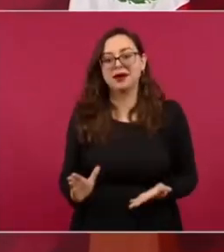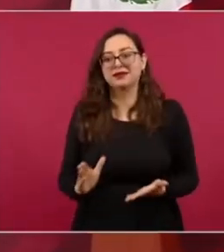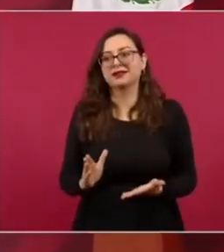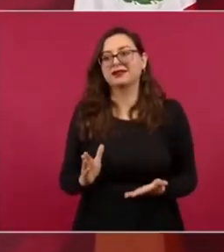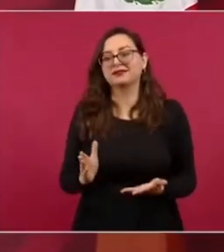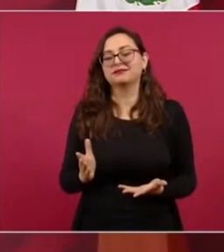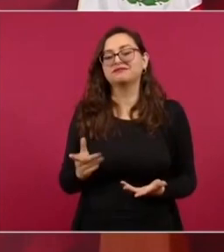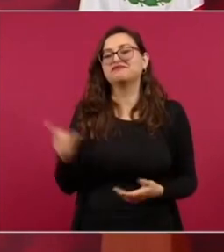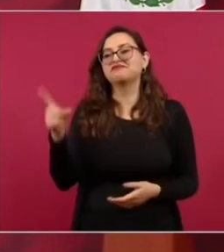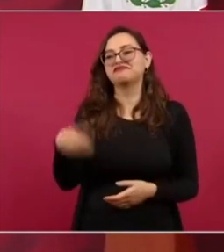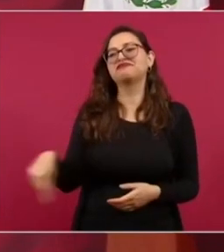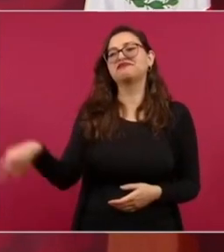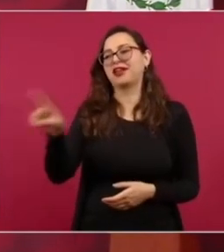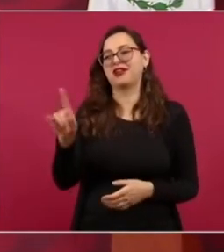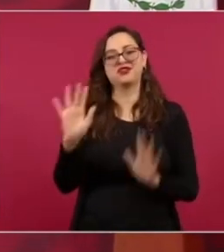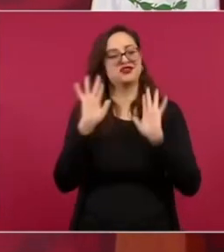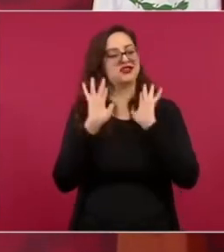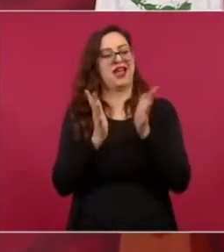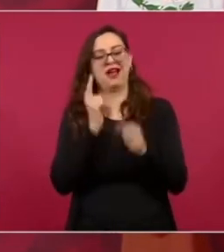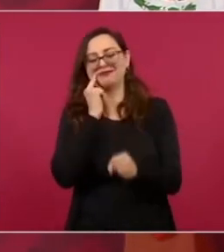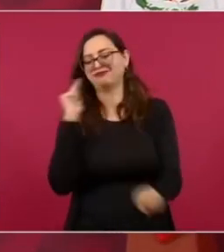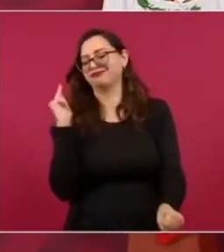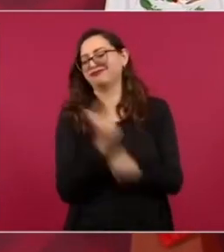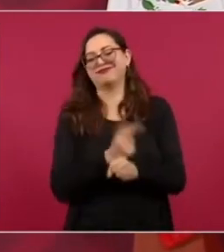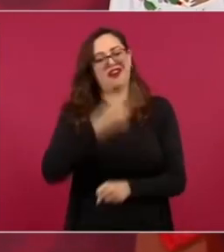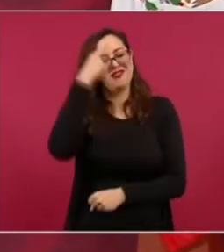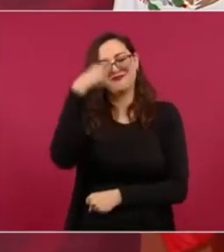el argumento entre comillas